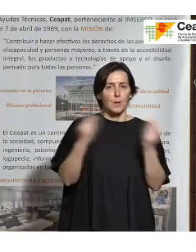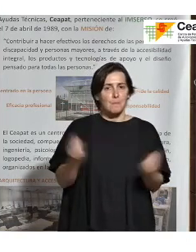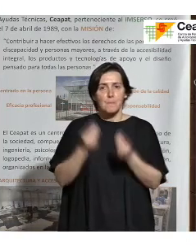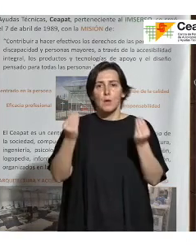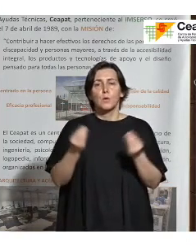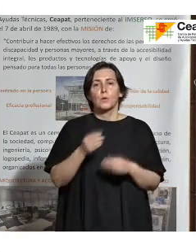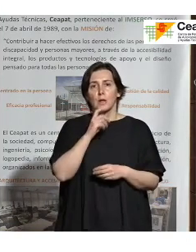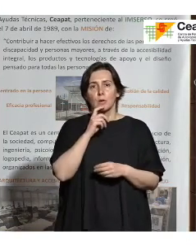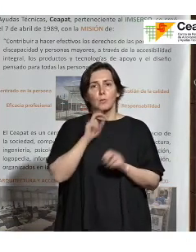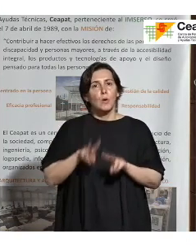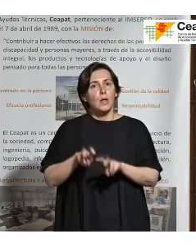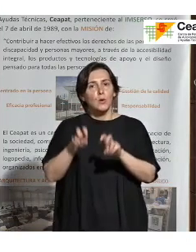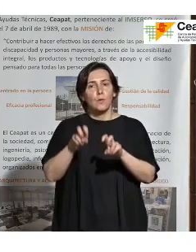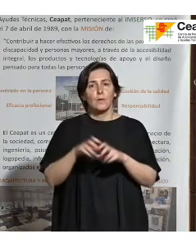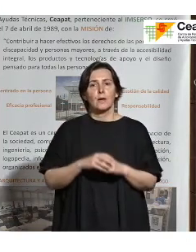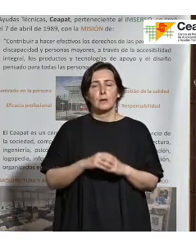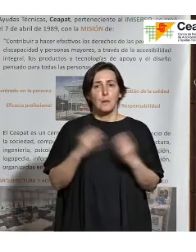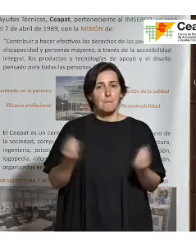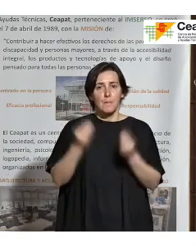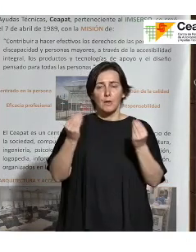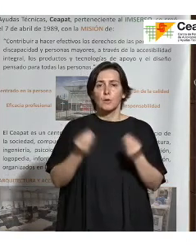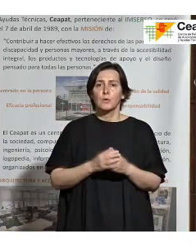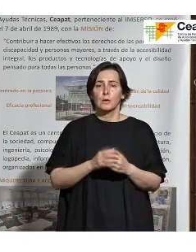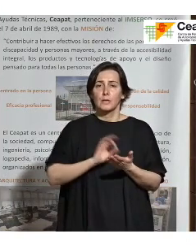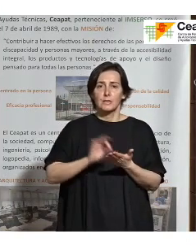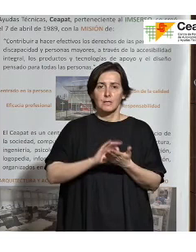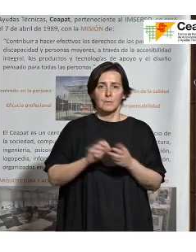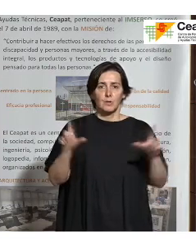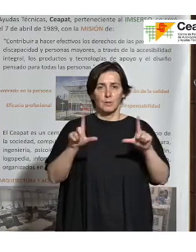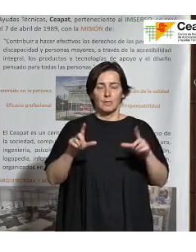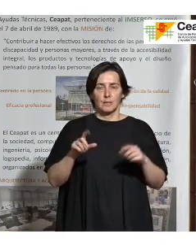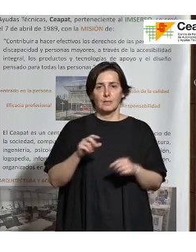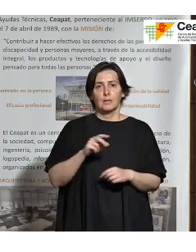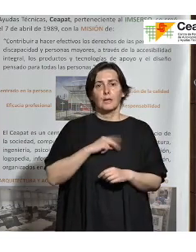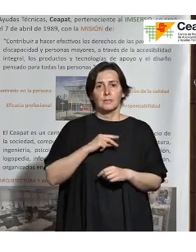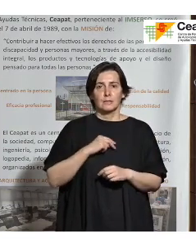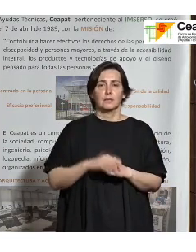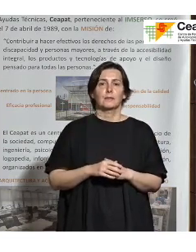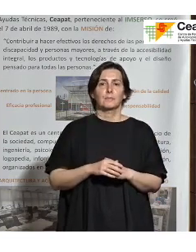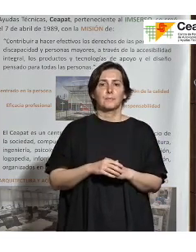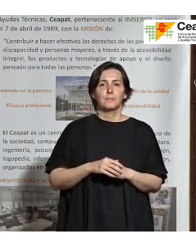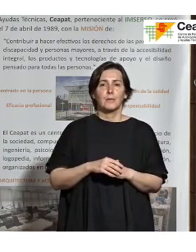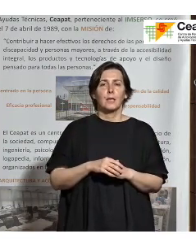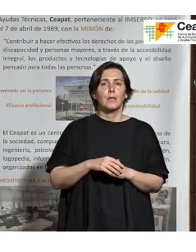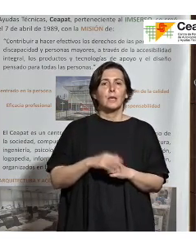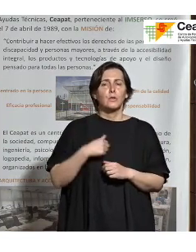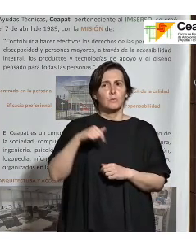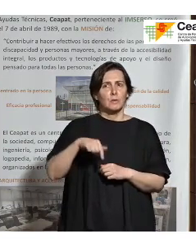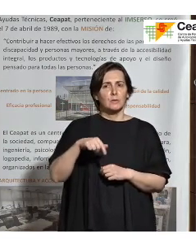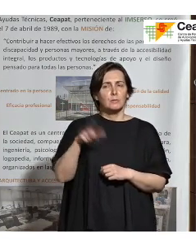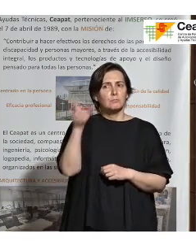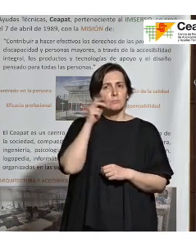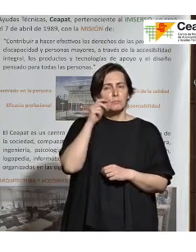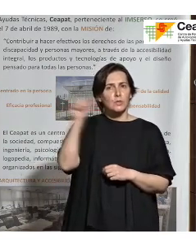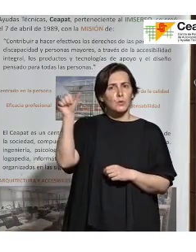cómo se puede innovar en la mejora de los servicios de teleasistencia y estar hoy aquí escuchándolos pues la verdad es que como